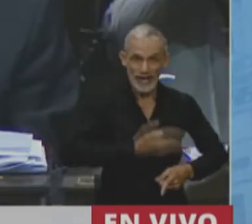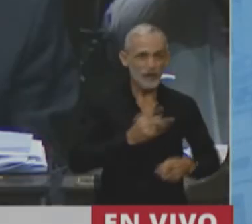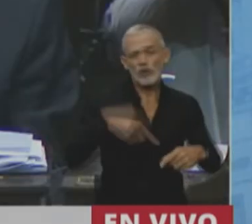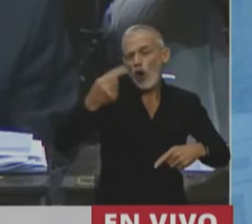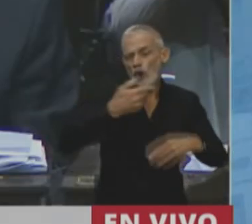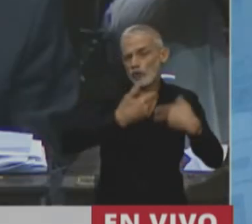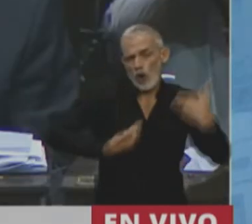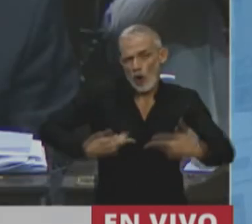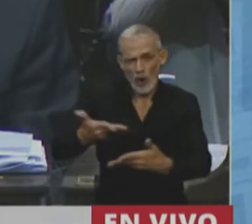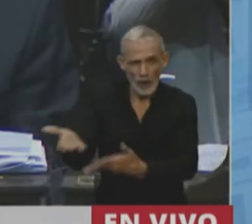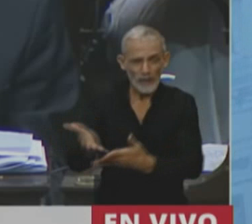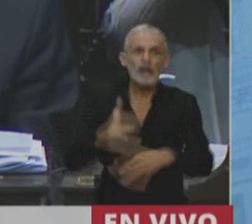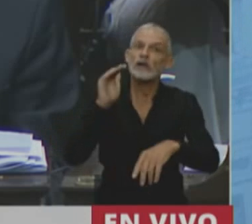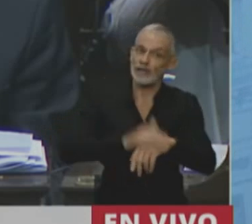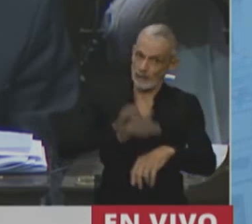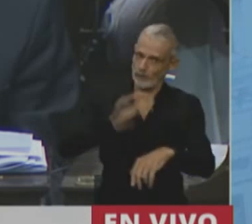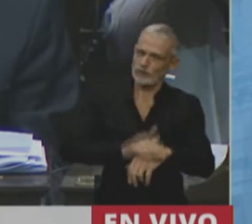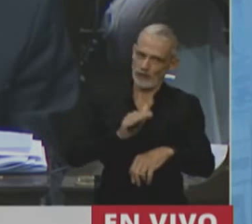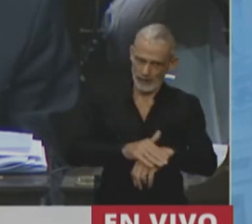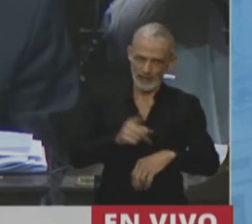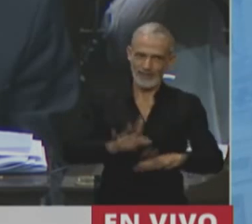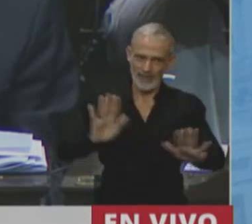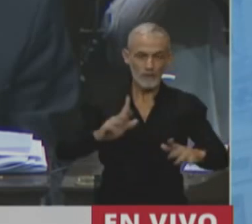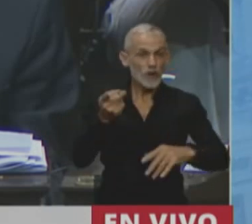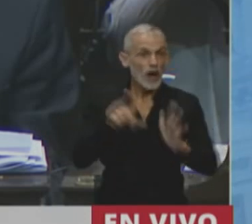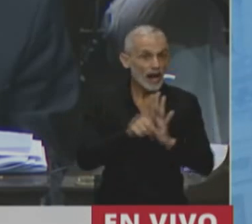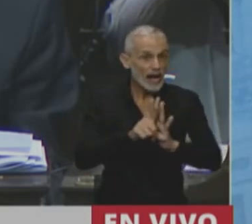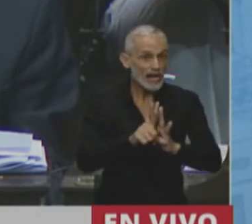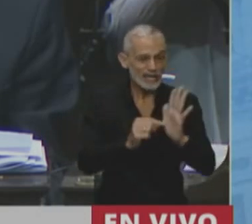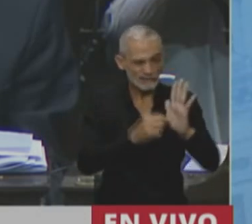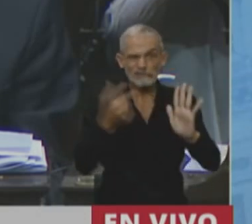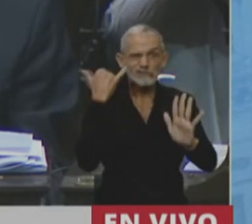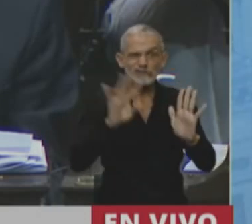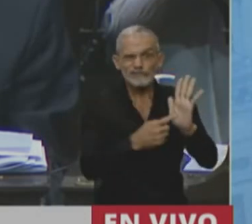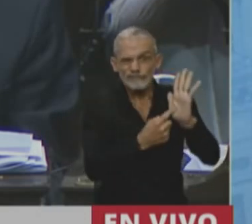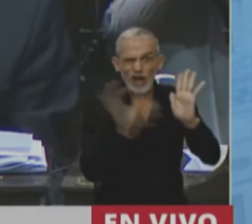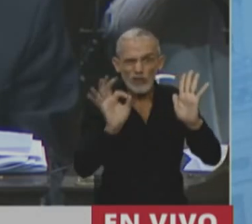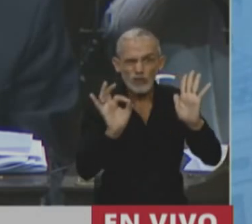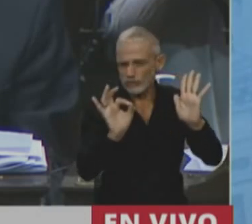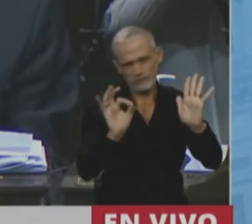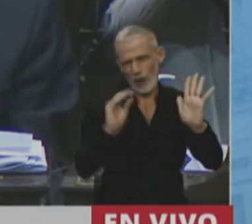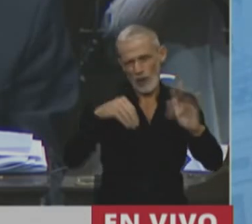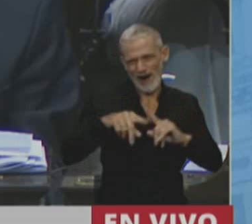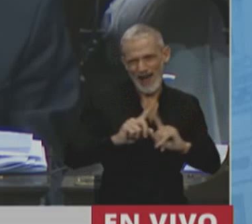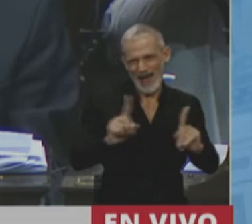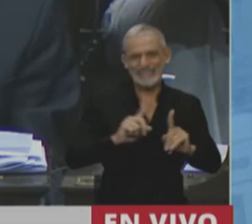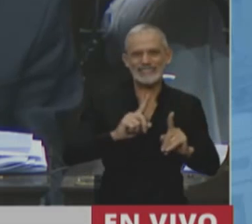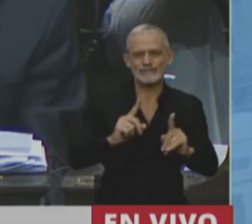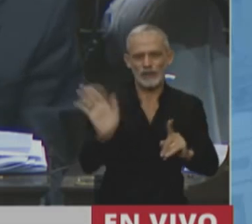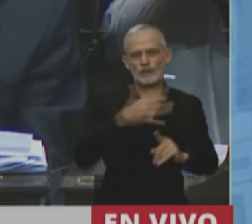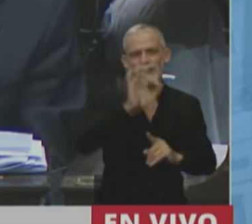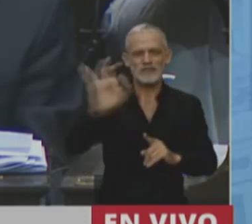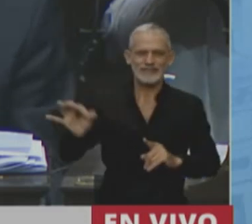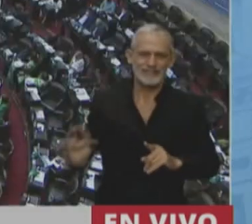vengan una altísima responsabilidad, porque esta ley sola no alcanza. Y todos sabemos que es así.